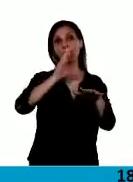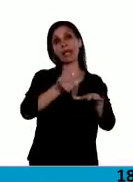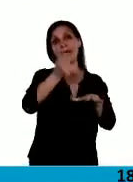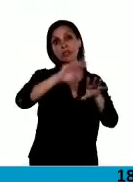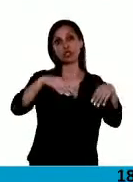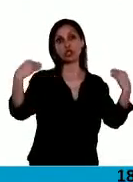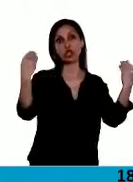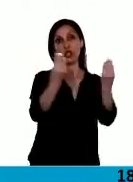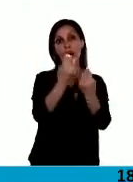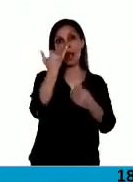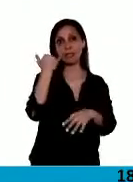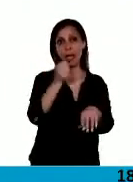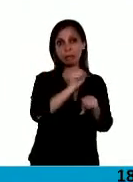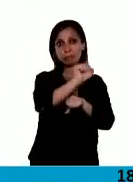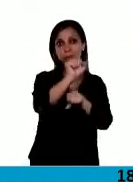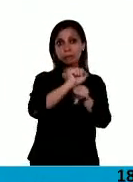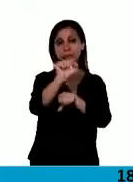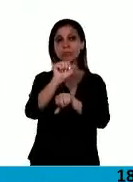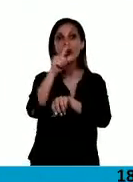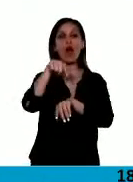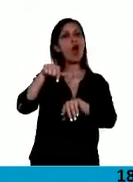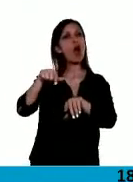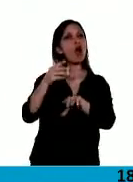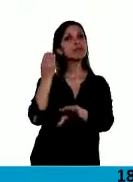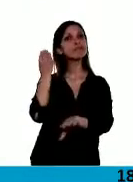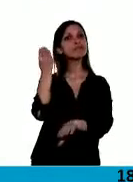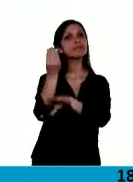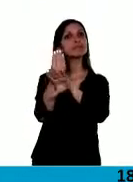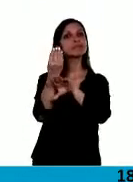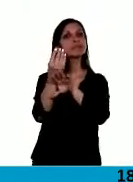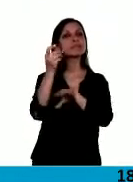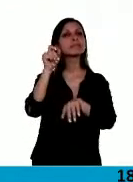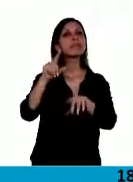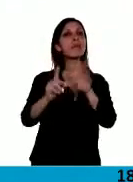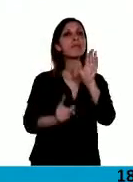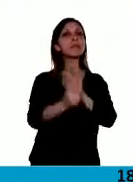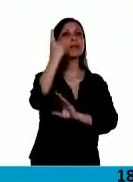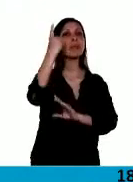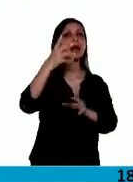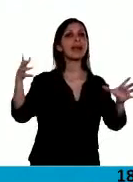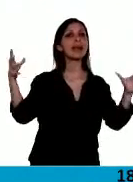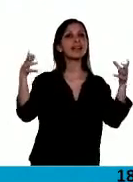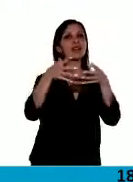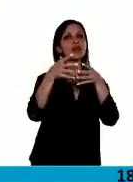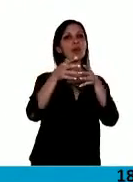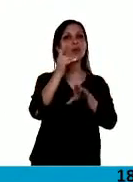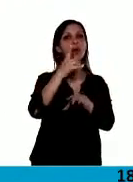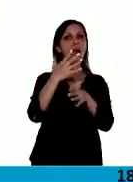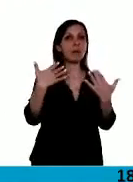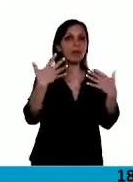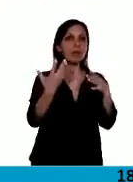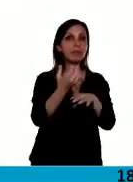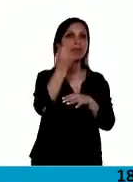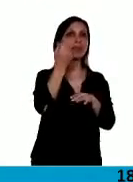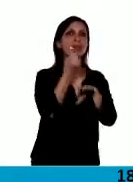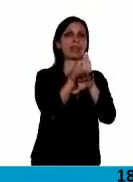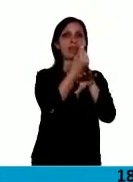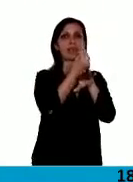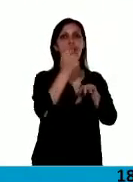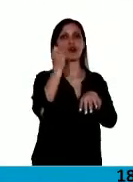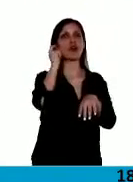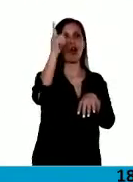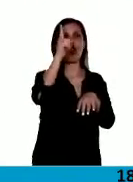los que ya se recibieron, son de la primera generación que pueden estudiar en una universidad. Por eso,